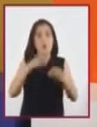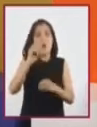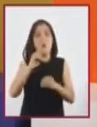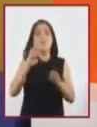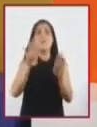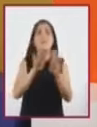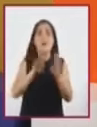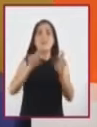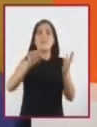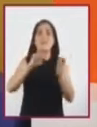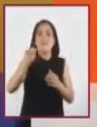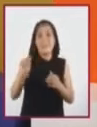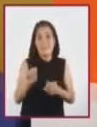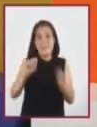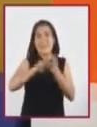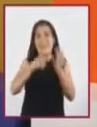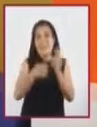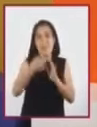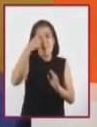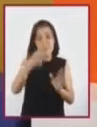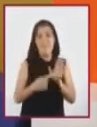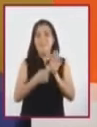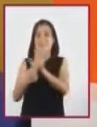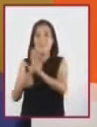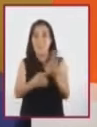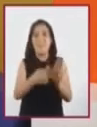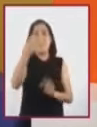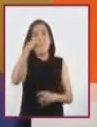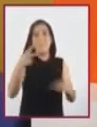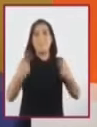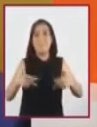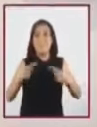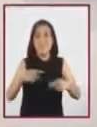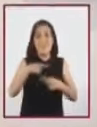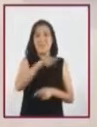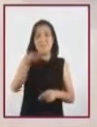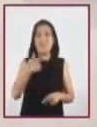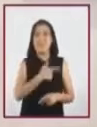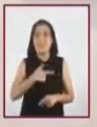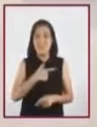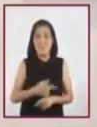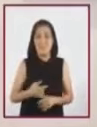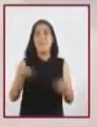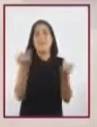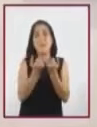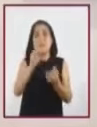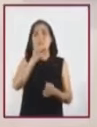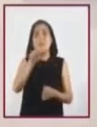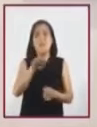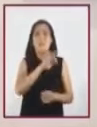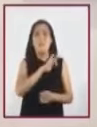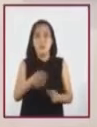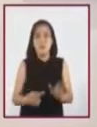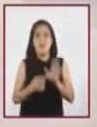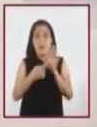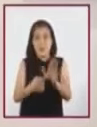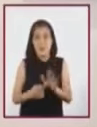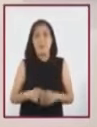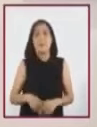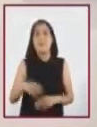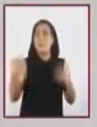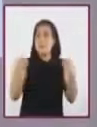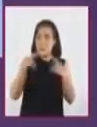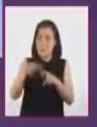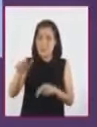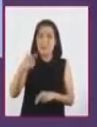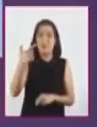técnicos mismos que se reflejan en la calidad de vida de las personas. Podemos mencionar, profesora Gabi, que